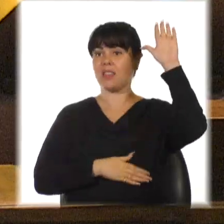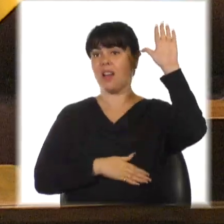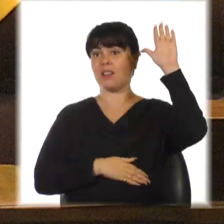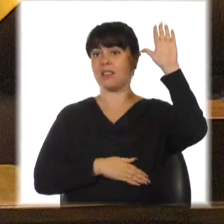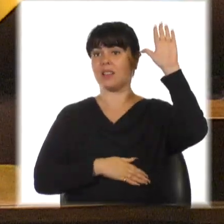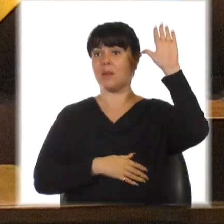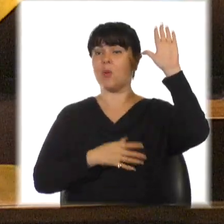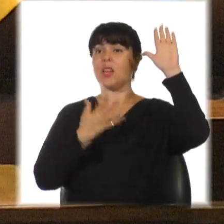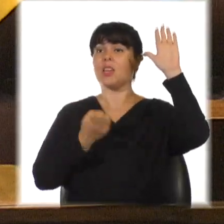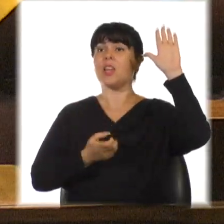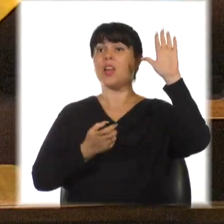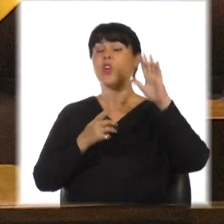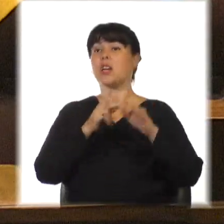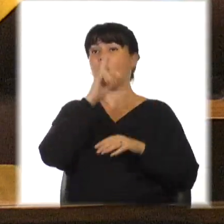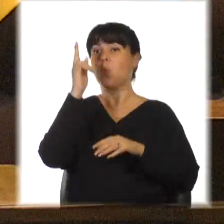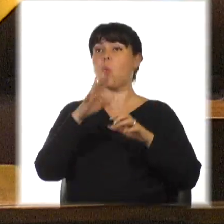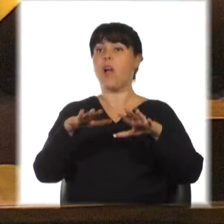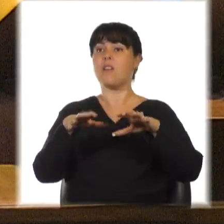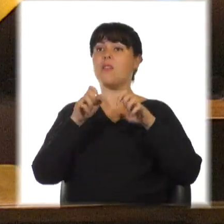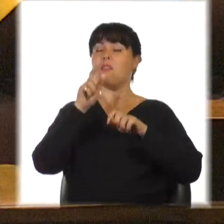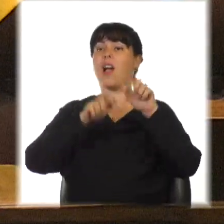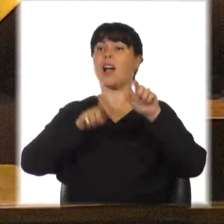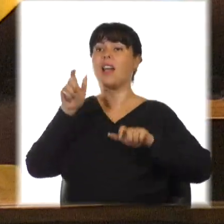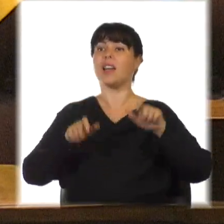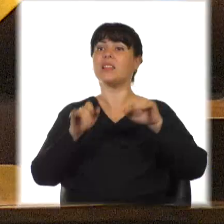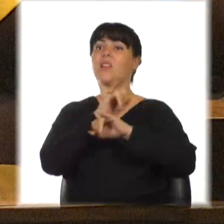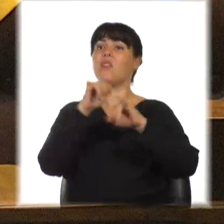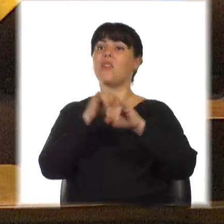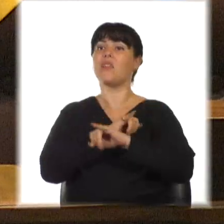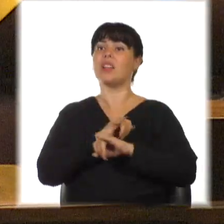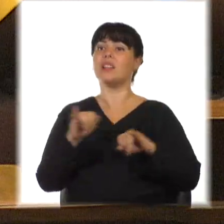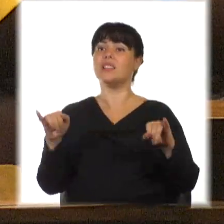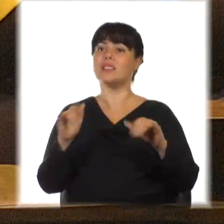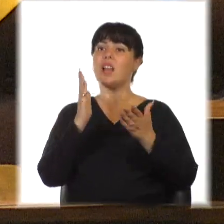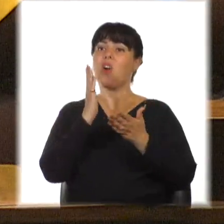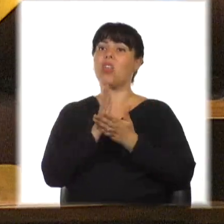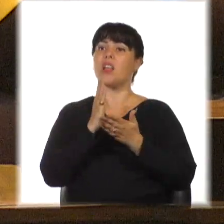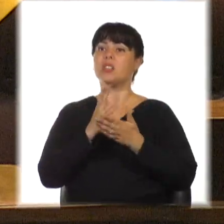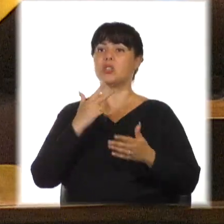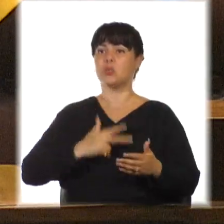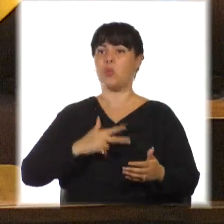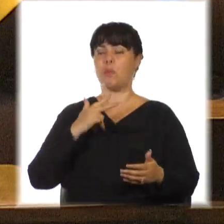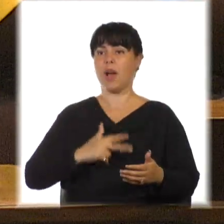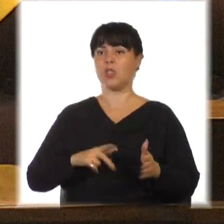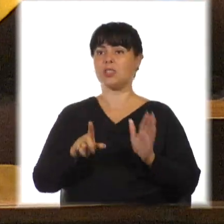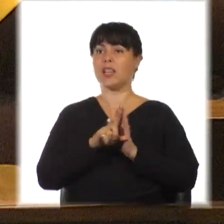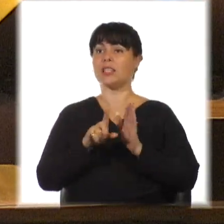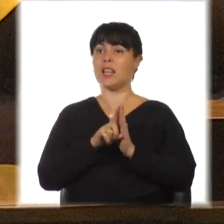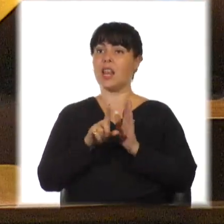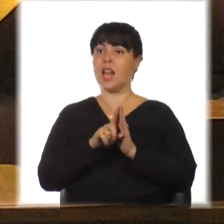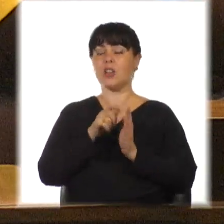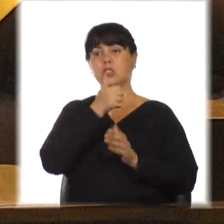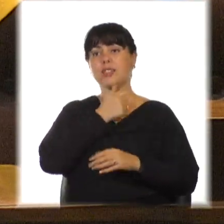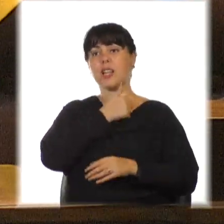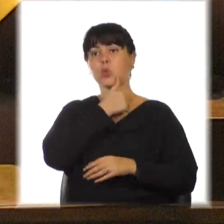por gente feliz sin distinciones en el disfrute de los derechos humanos. Esta ley seguramente no será la solución